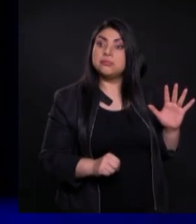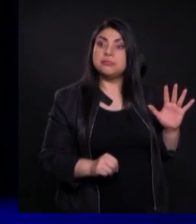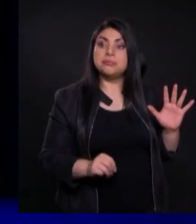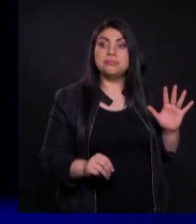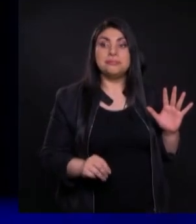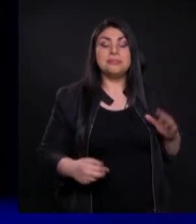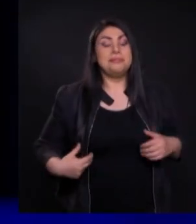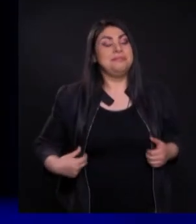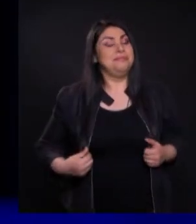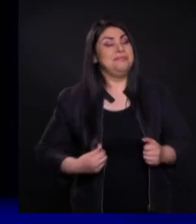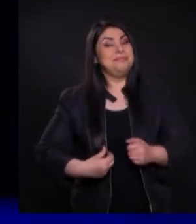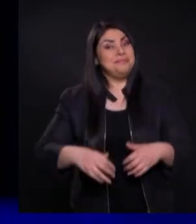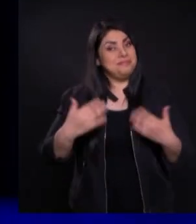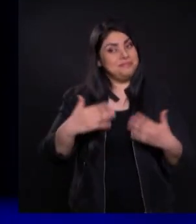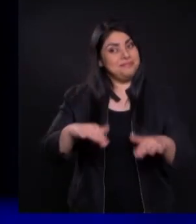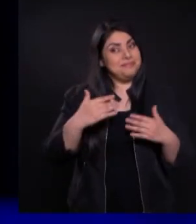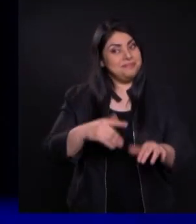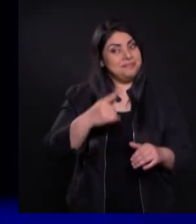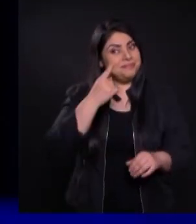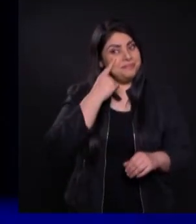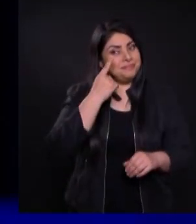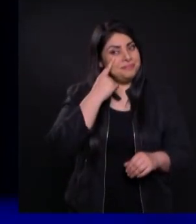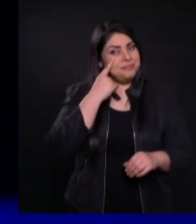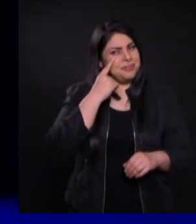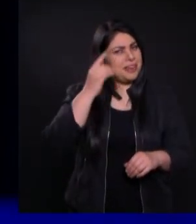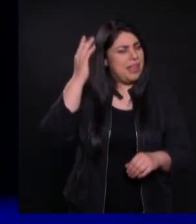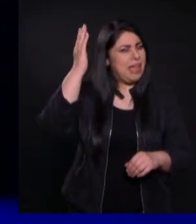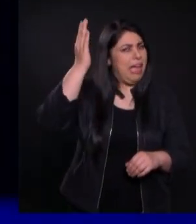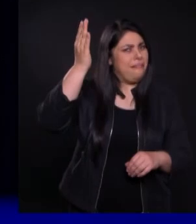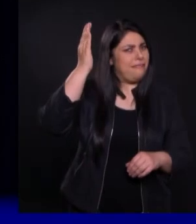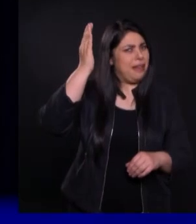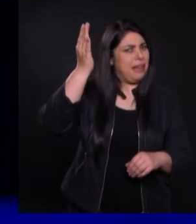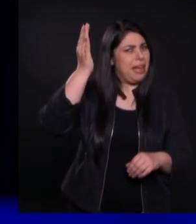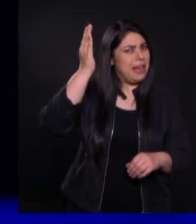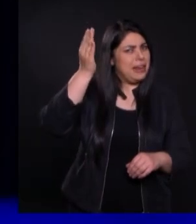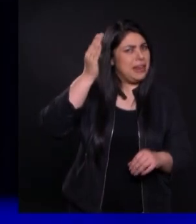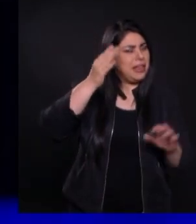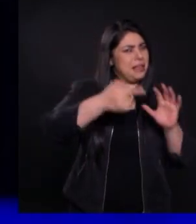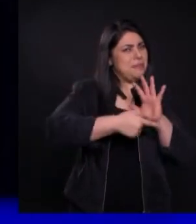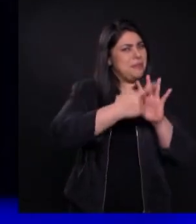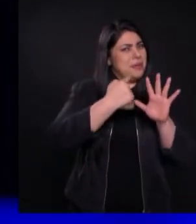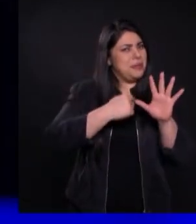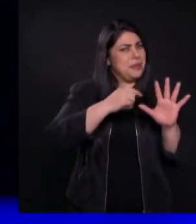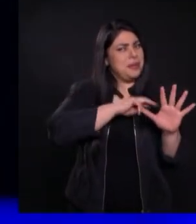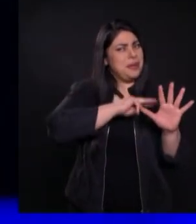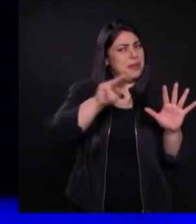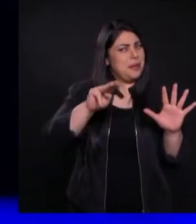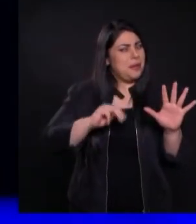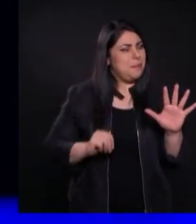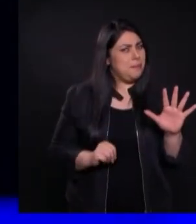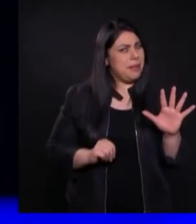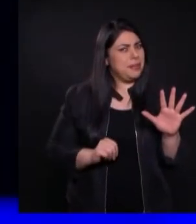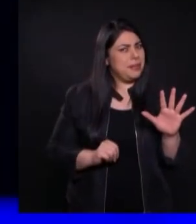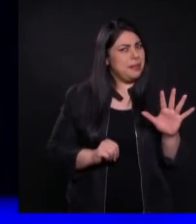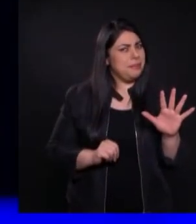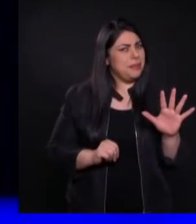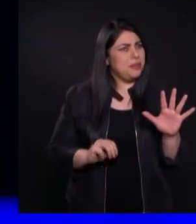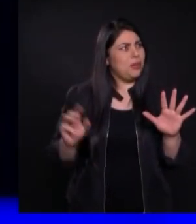Mire, mire, mire Evangelismo de marca Cinco mandamientos Por favor No me diga que lo sacaron de una revista Pues